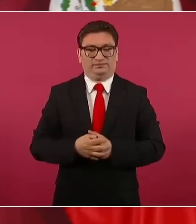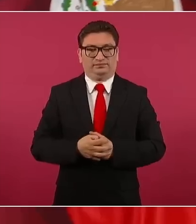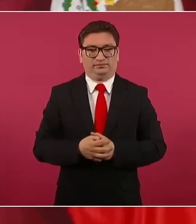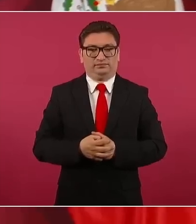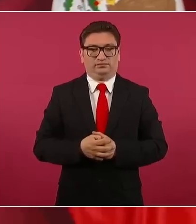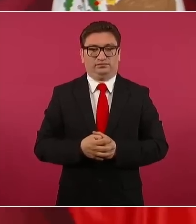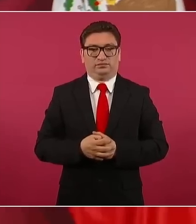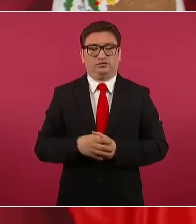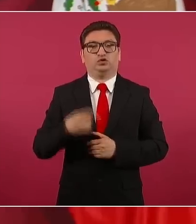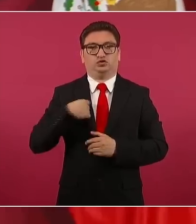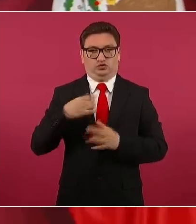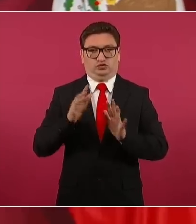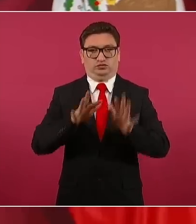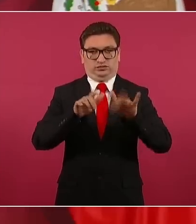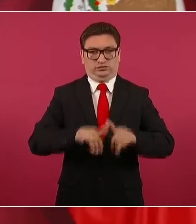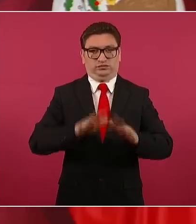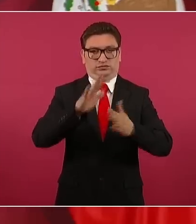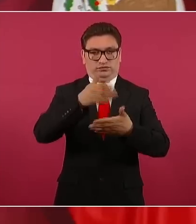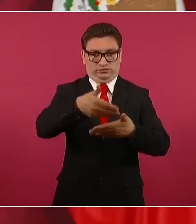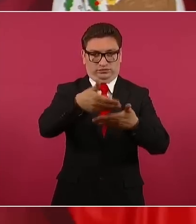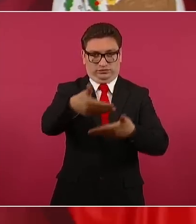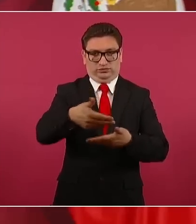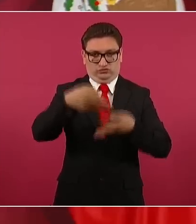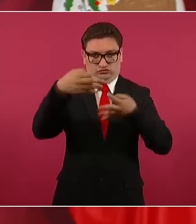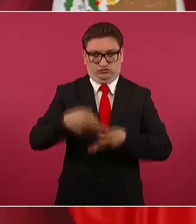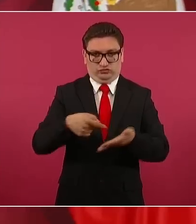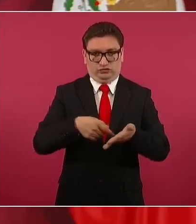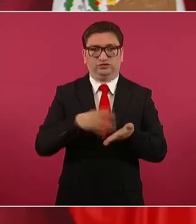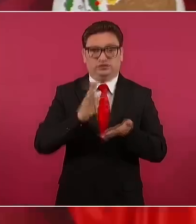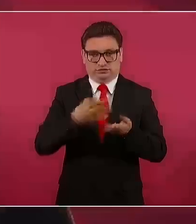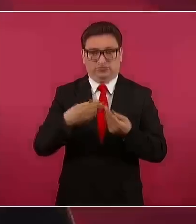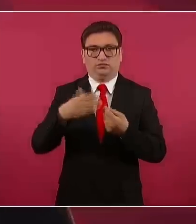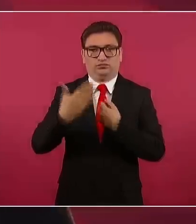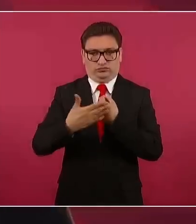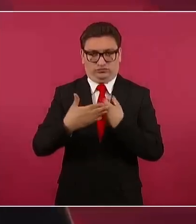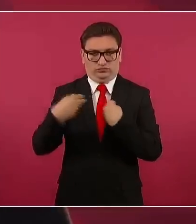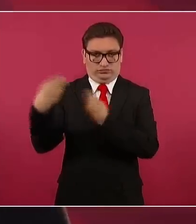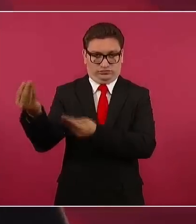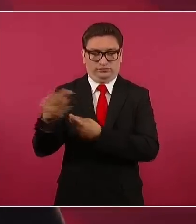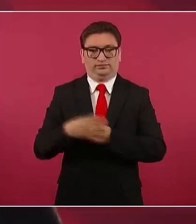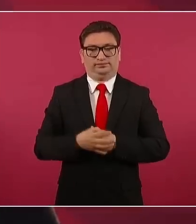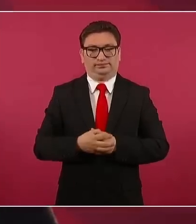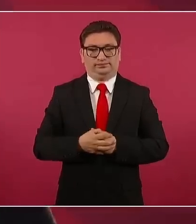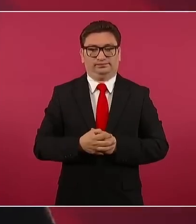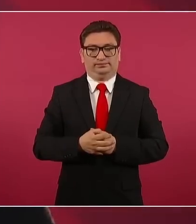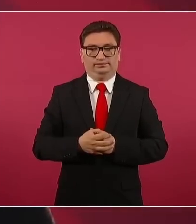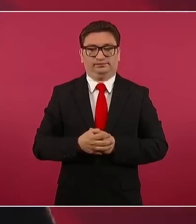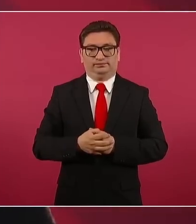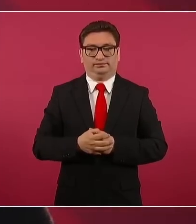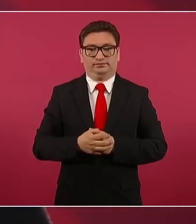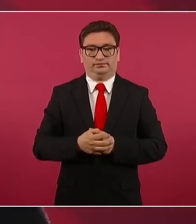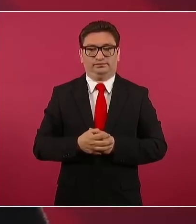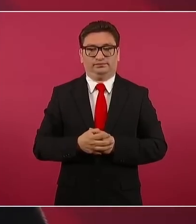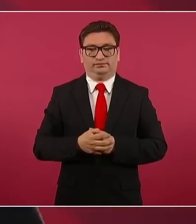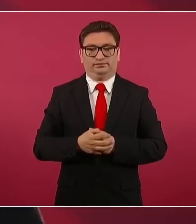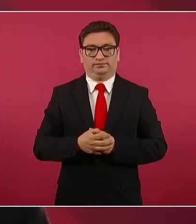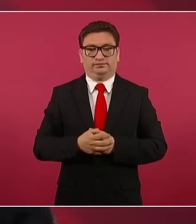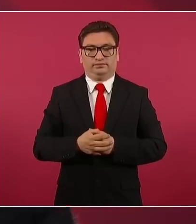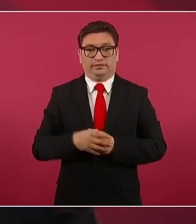Tengo el documento y va a ser